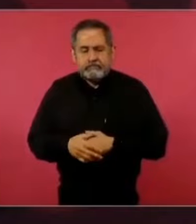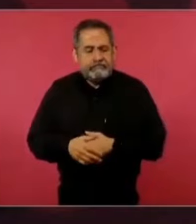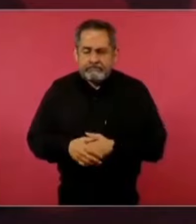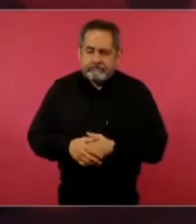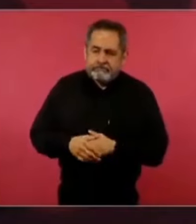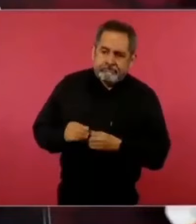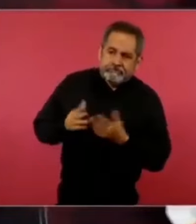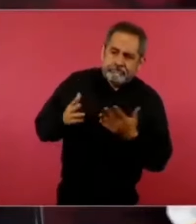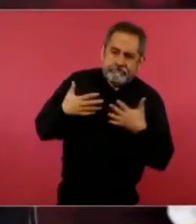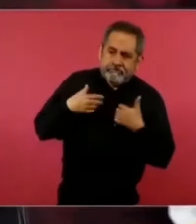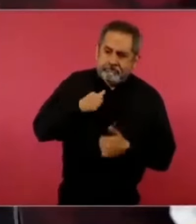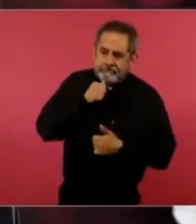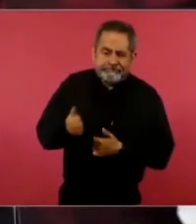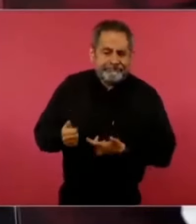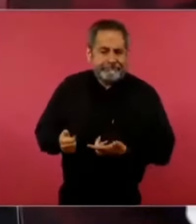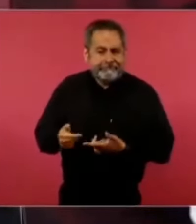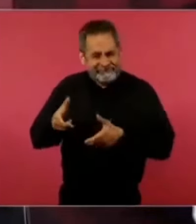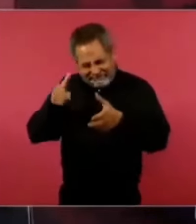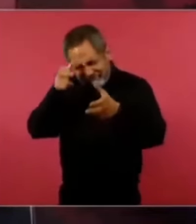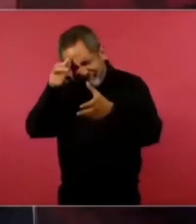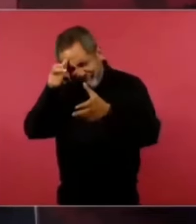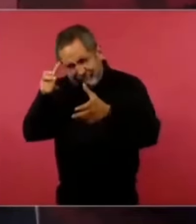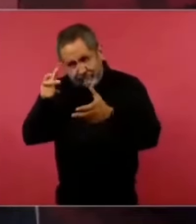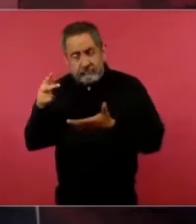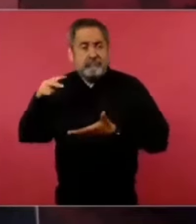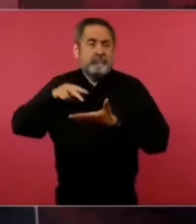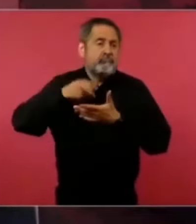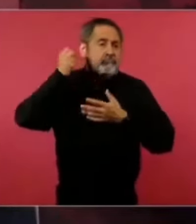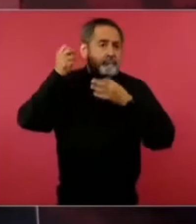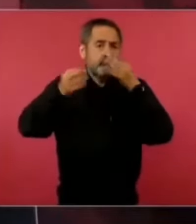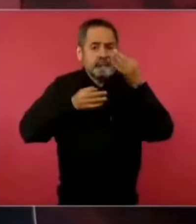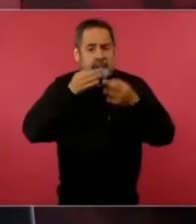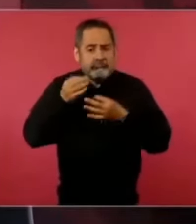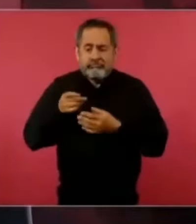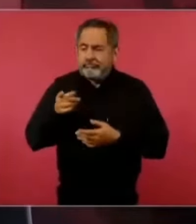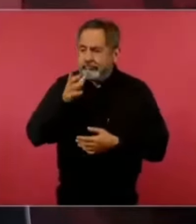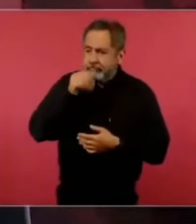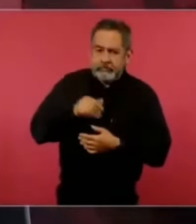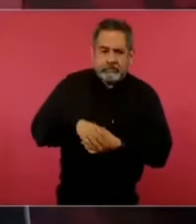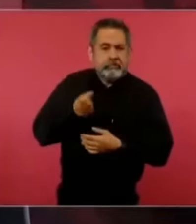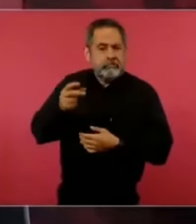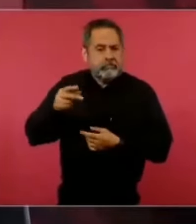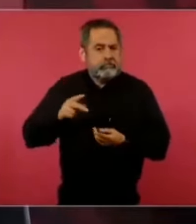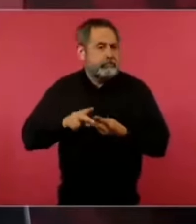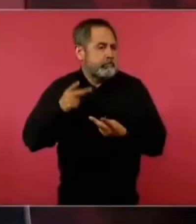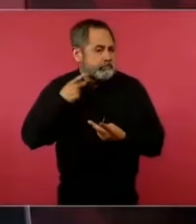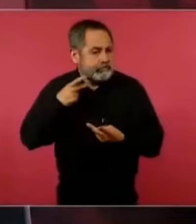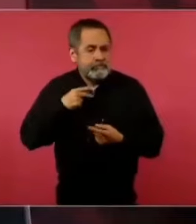entendía nada. Estoy hablando de intelectuales políticos